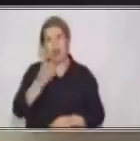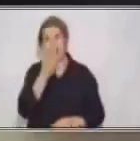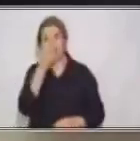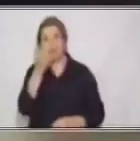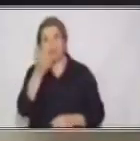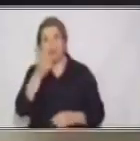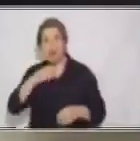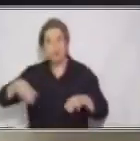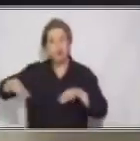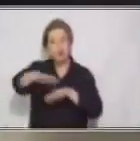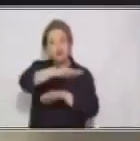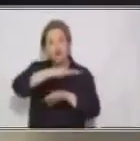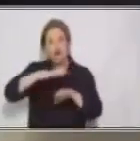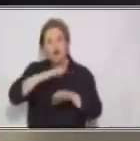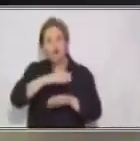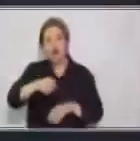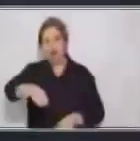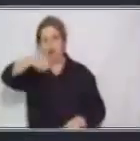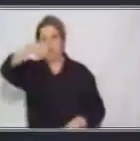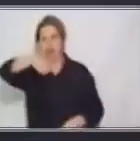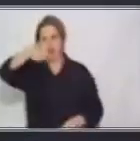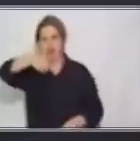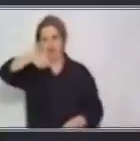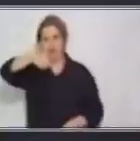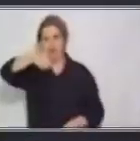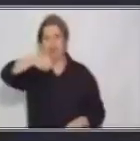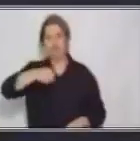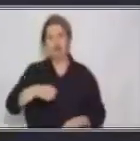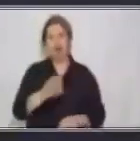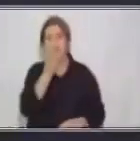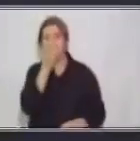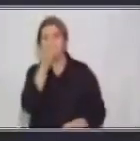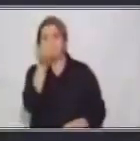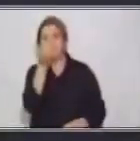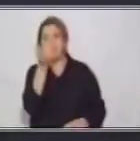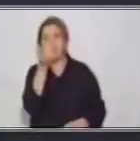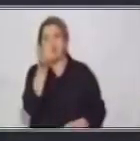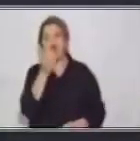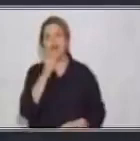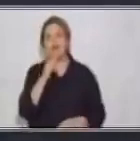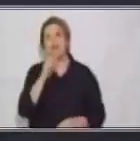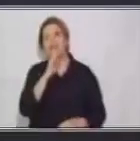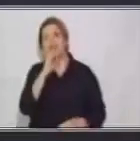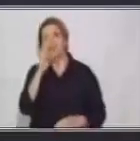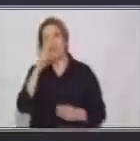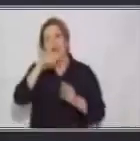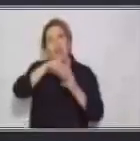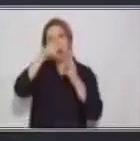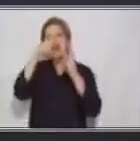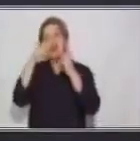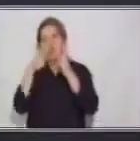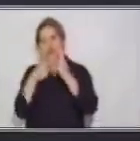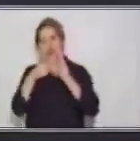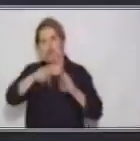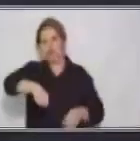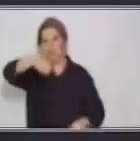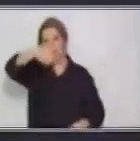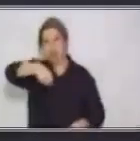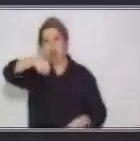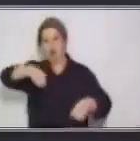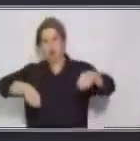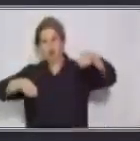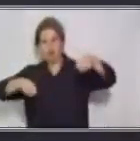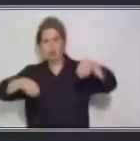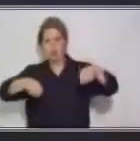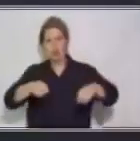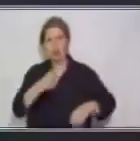manzana está sobre la canasta. La manzana está entre las canastas. La manzana está